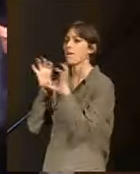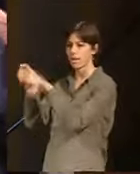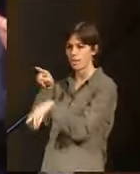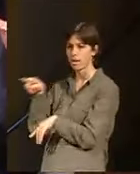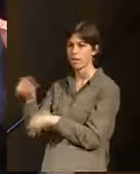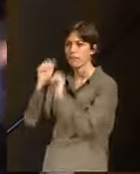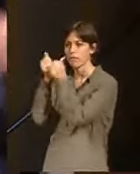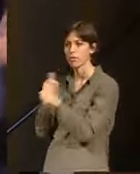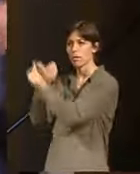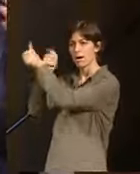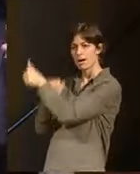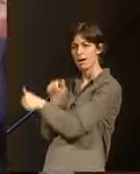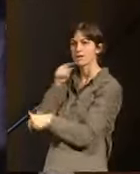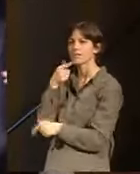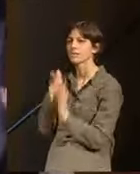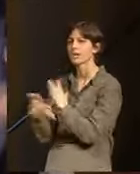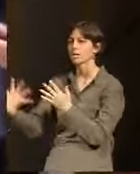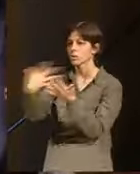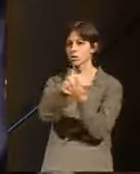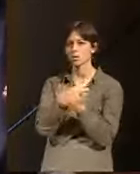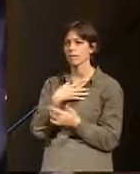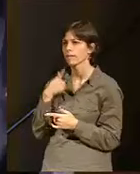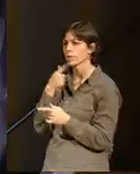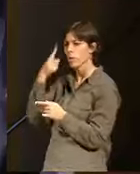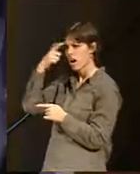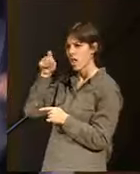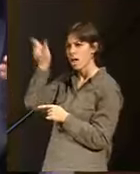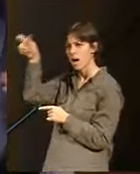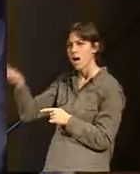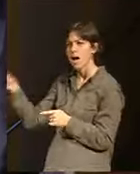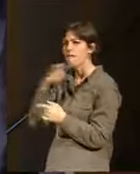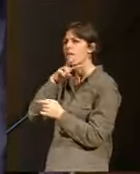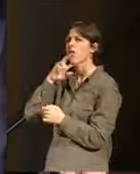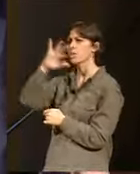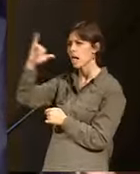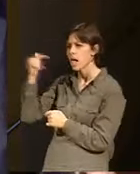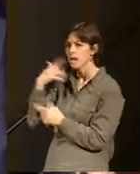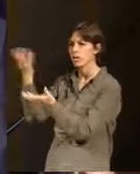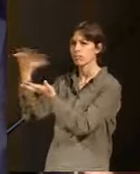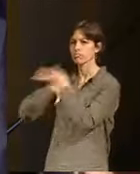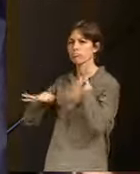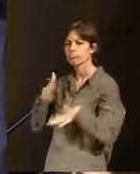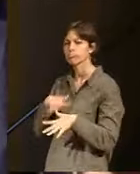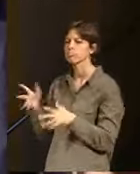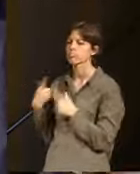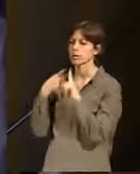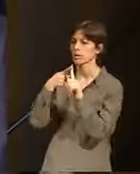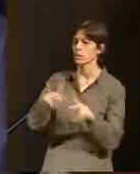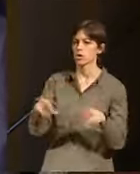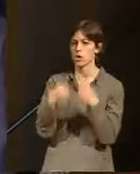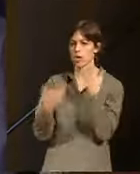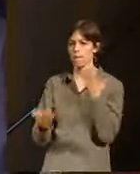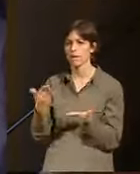conducta de imitación y en la medida en que todos creamos y actuemos conforme a estos valores, estamos desde luego contribuyendo a una sociedad más justa.